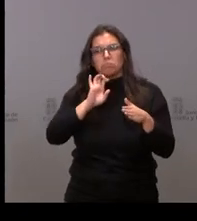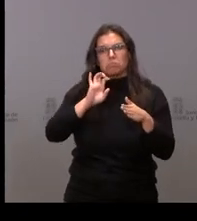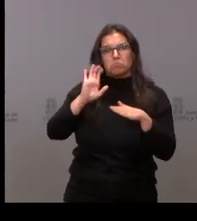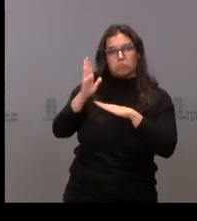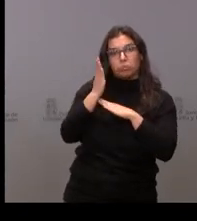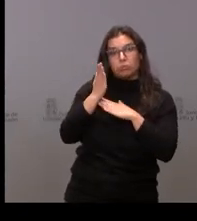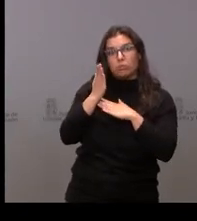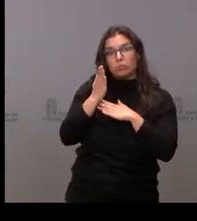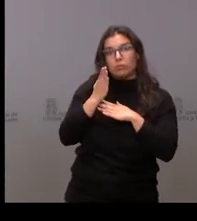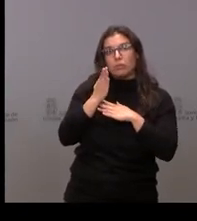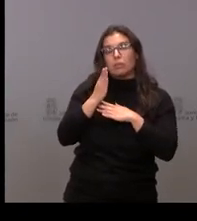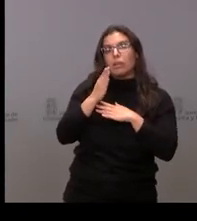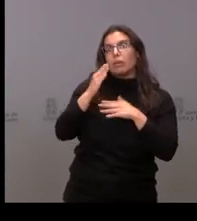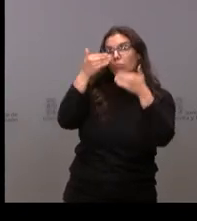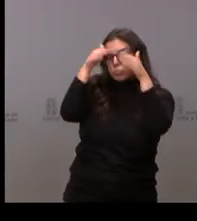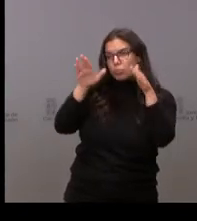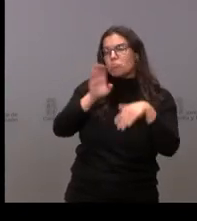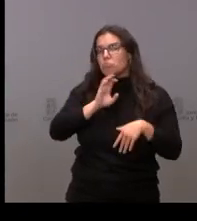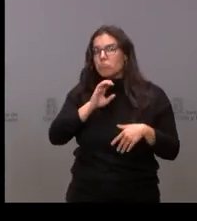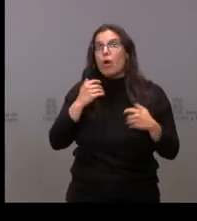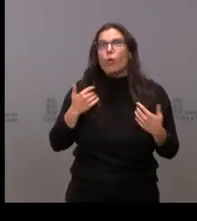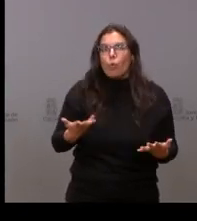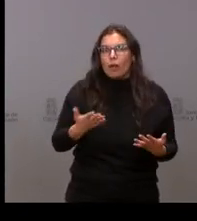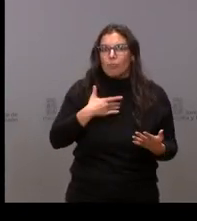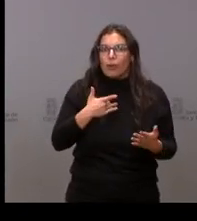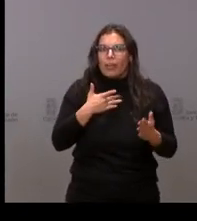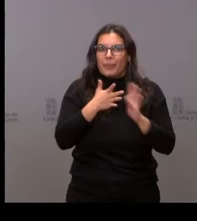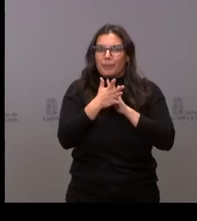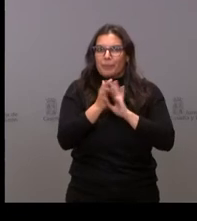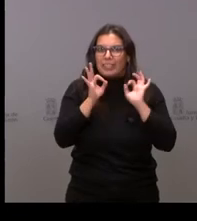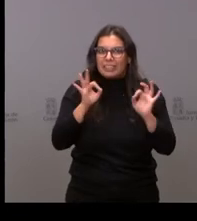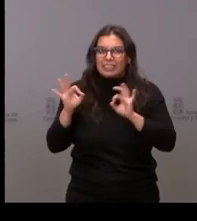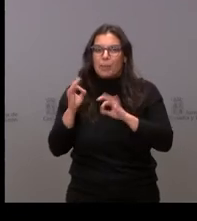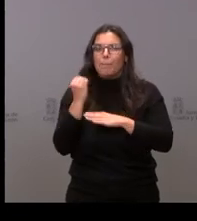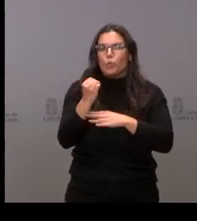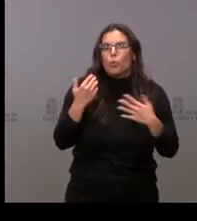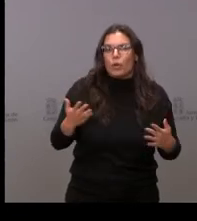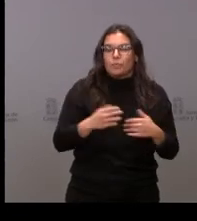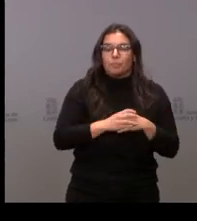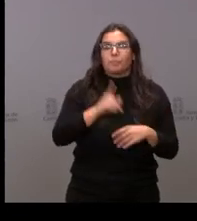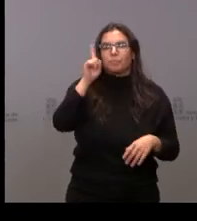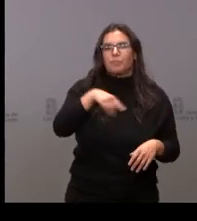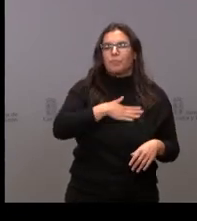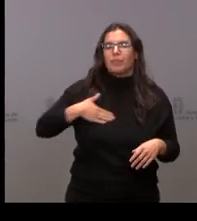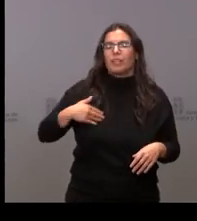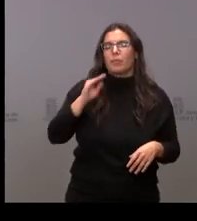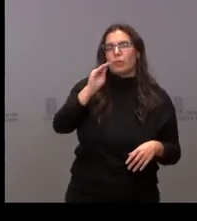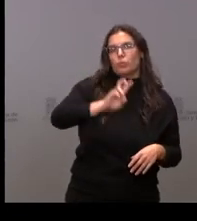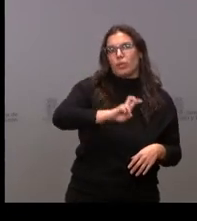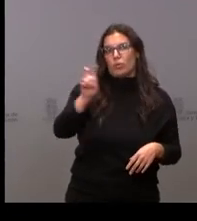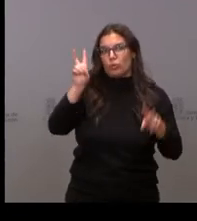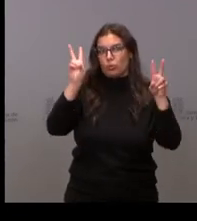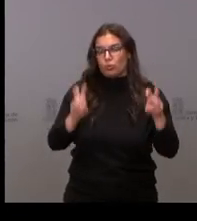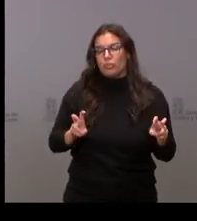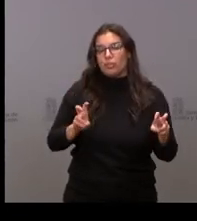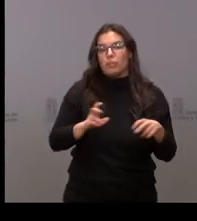¿cuáles serían? Y, en todo caso, si puede concretar un poco ese apoyo en que se materializaría. Y quería preguntarle también otra cuestión, ¿cómo valora